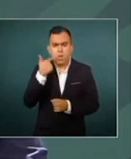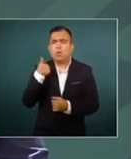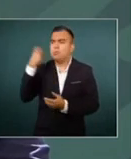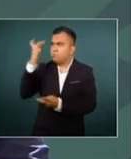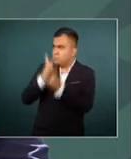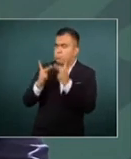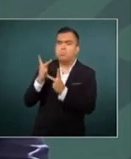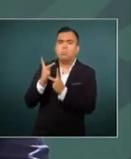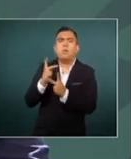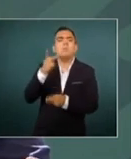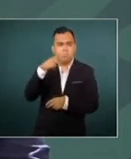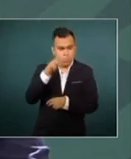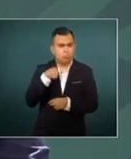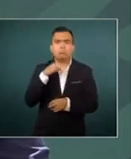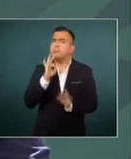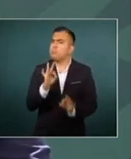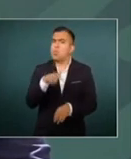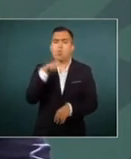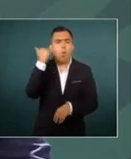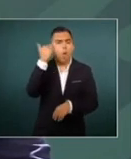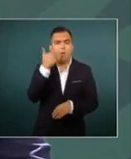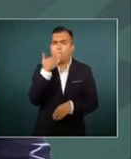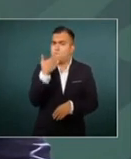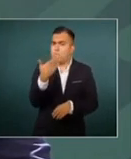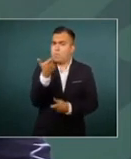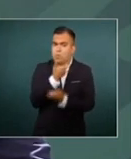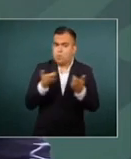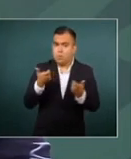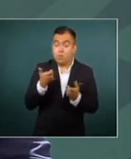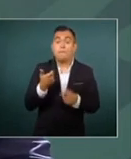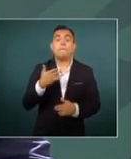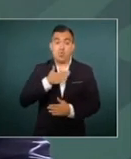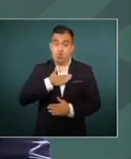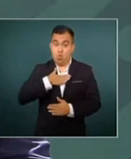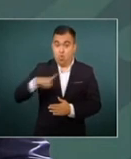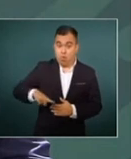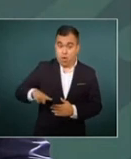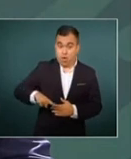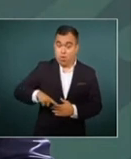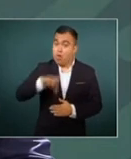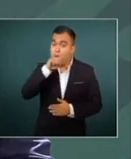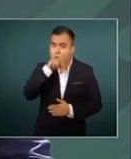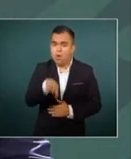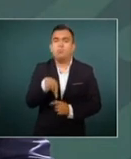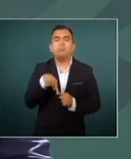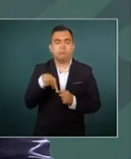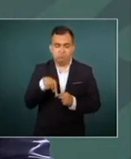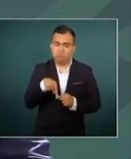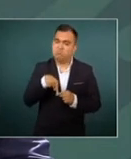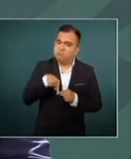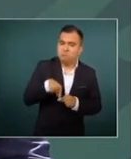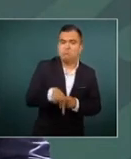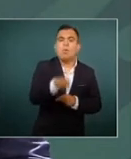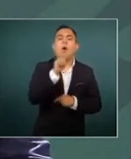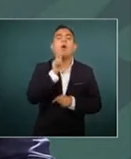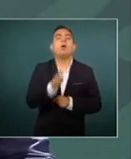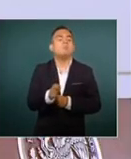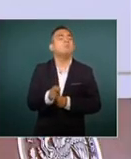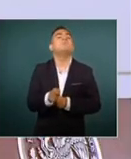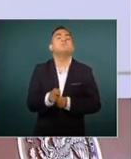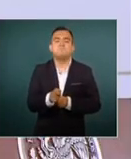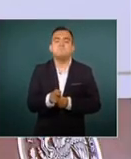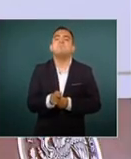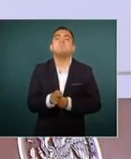finanzas de Guadalajara con un nivel de solidez que nunca habían tenido. Como gobernador del Estado hemos tomado este camino que nos pone todavía con un